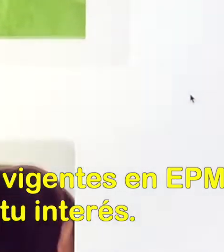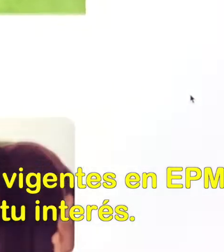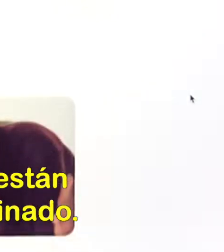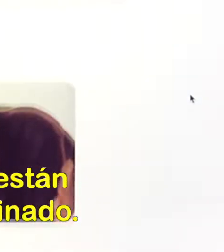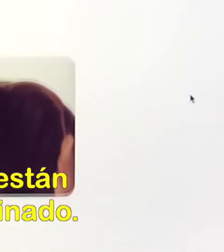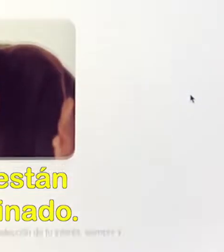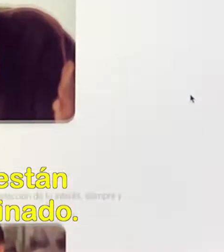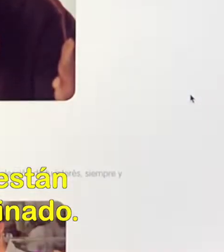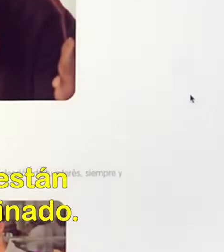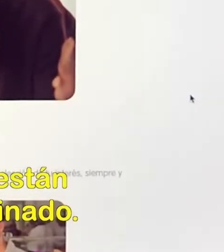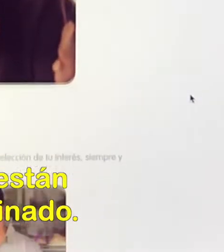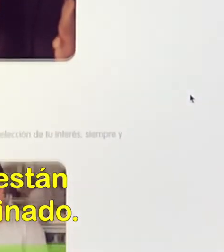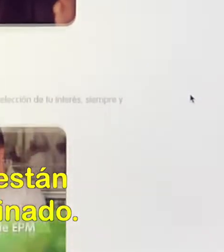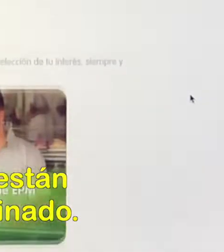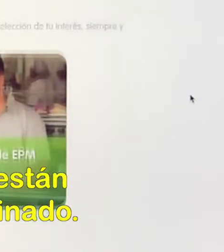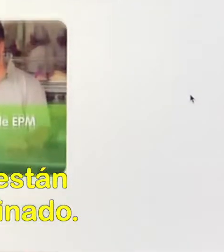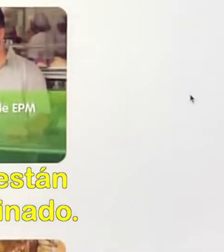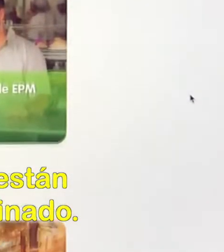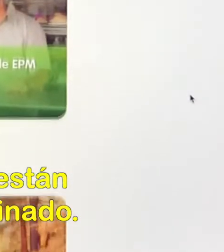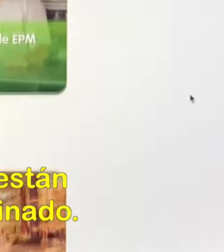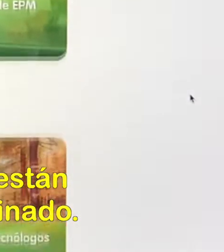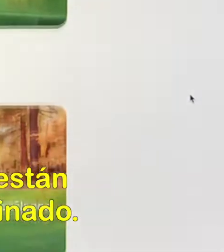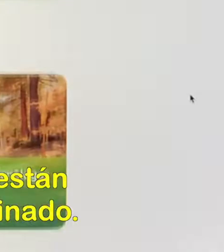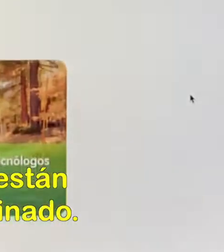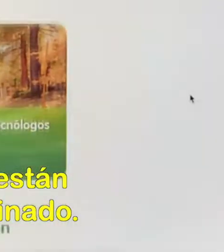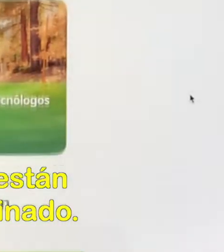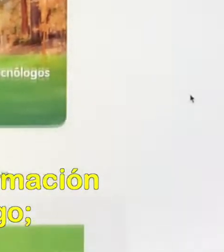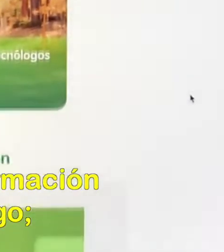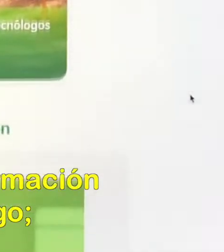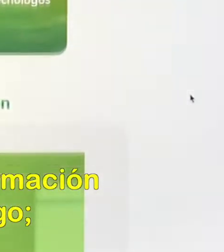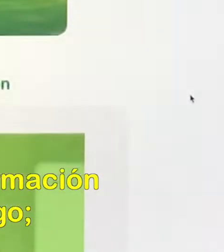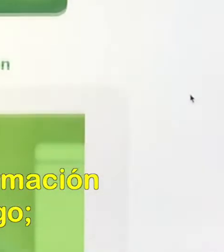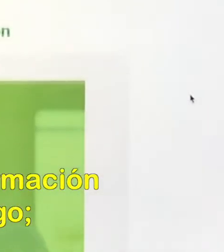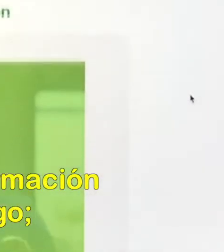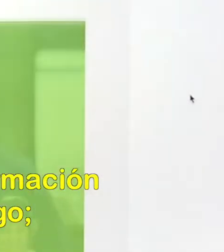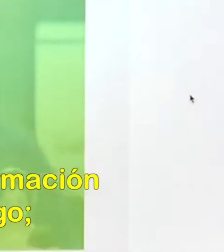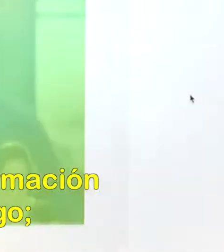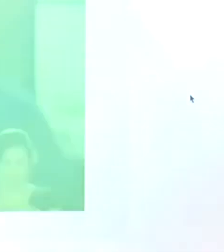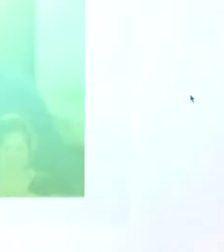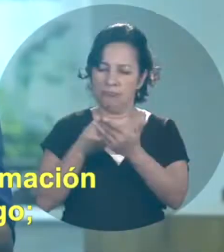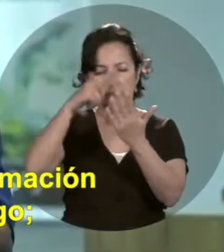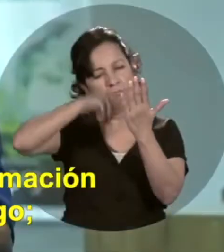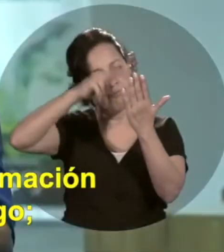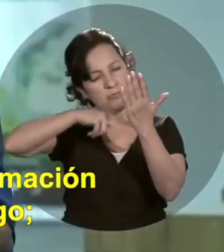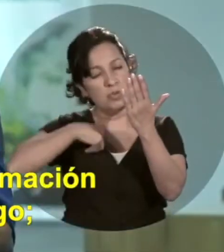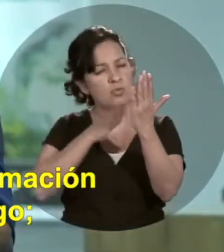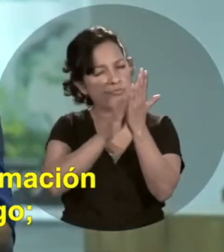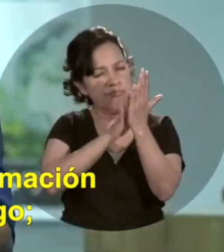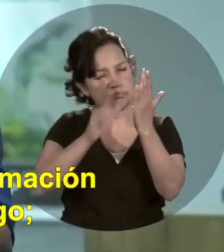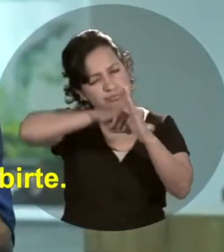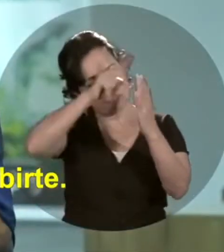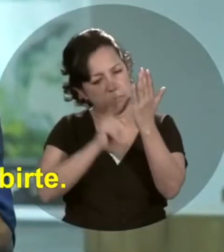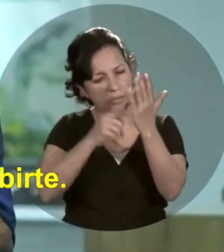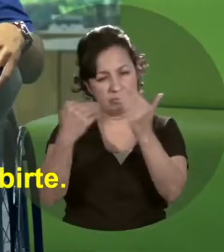interés recuerda que las publicaciones están disponibles por un tiempo determinado te recomendamos leer toda la información relacionada